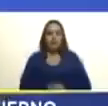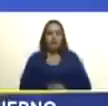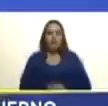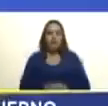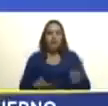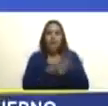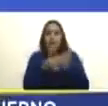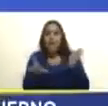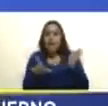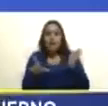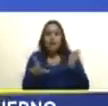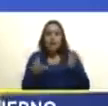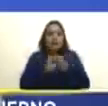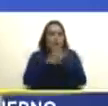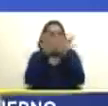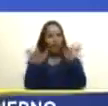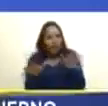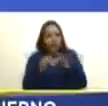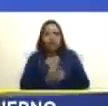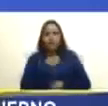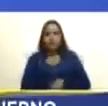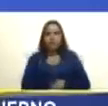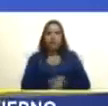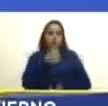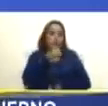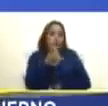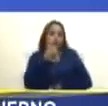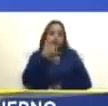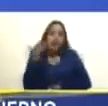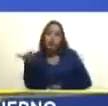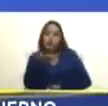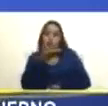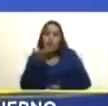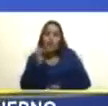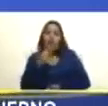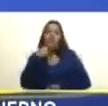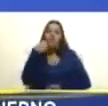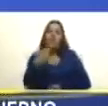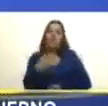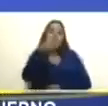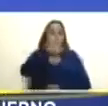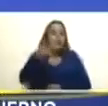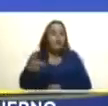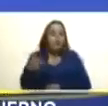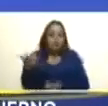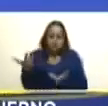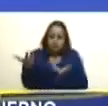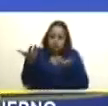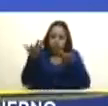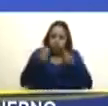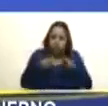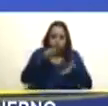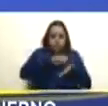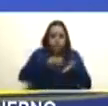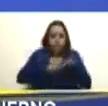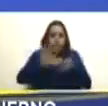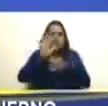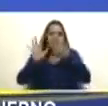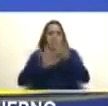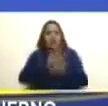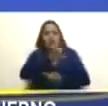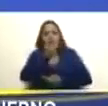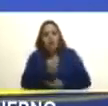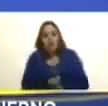impecable y para que ustedes reciban la voz del pueblo en las cinco preguntas